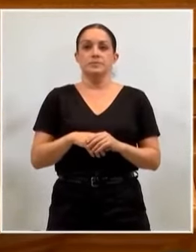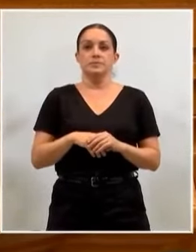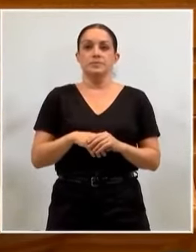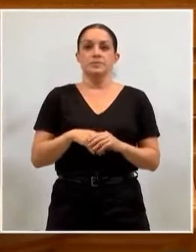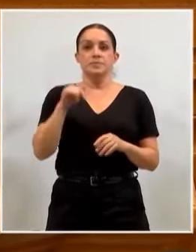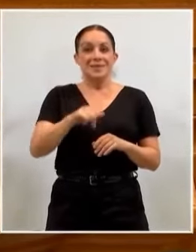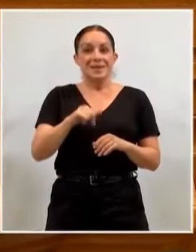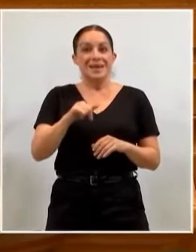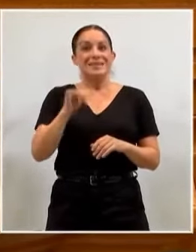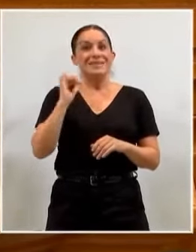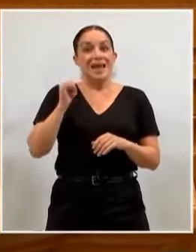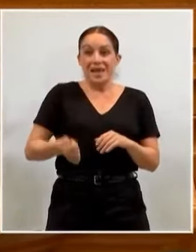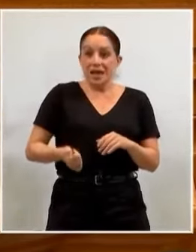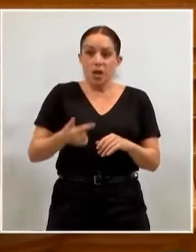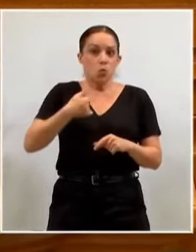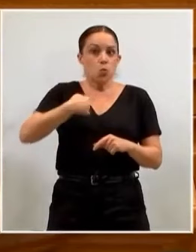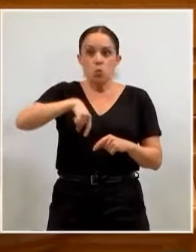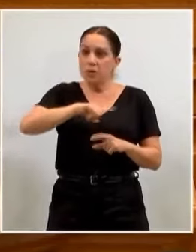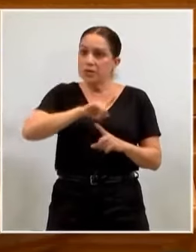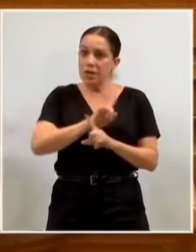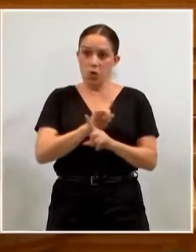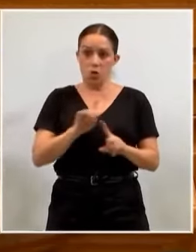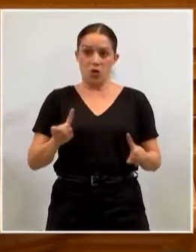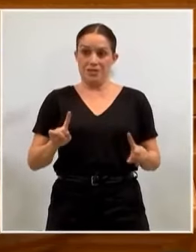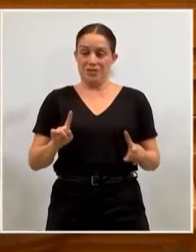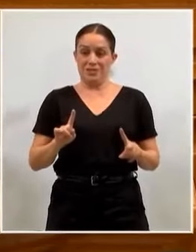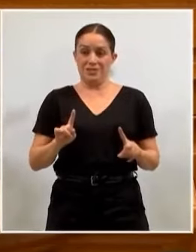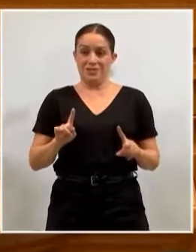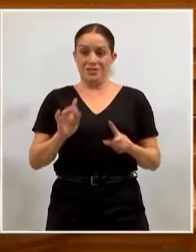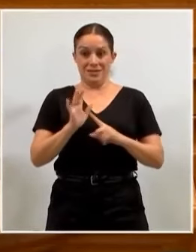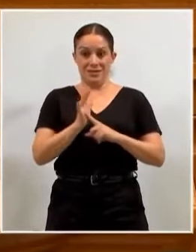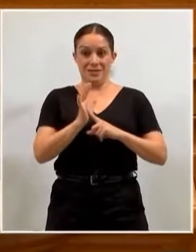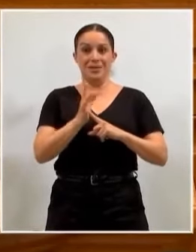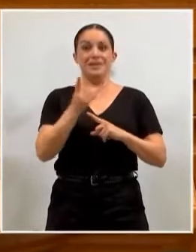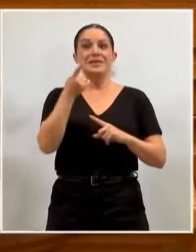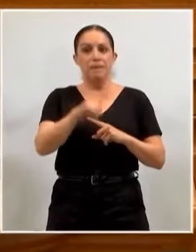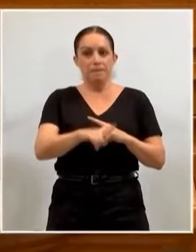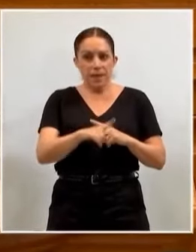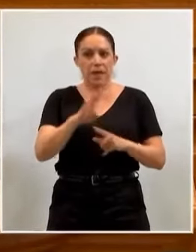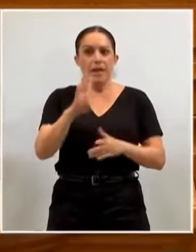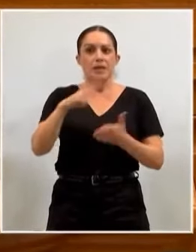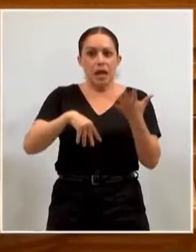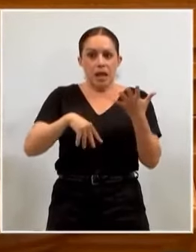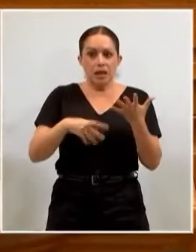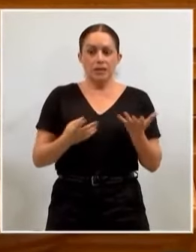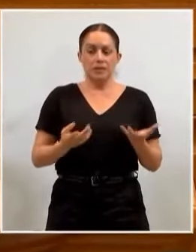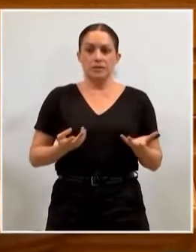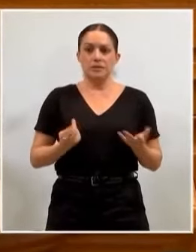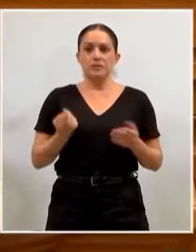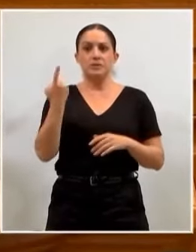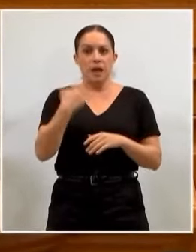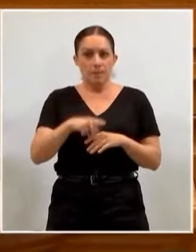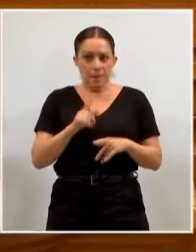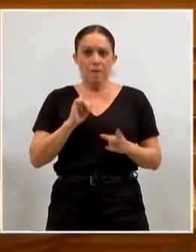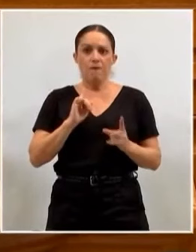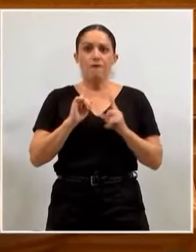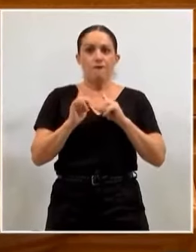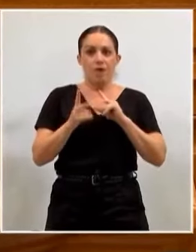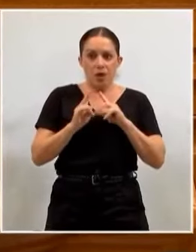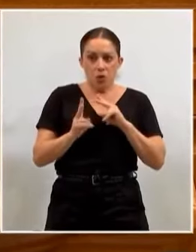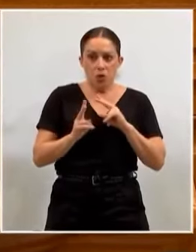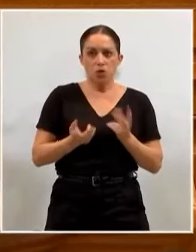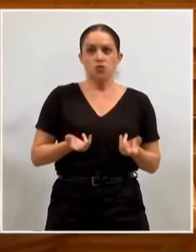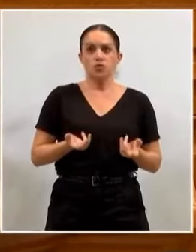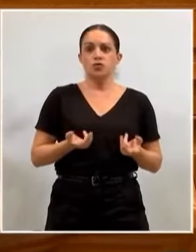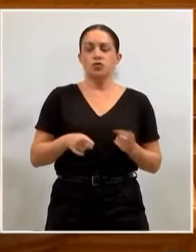Esa riqueza no sería nuestra, no sería de los castellanos manchegos, sería también de los catalanes y sería de los vascos. Y sería de